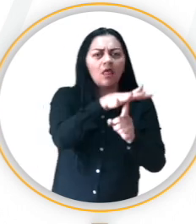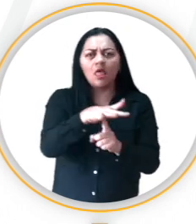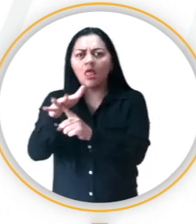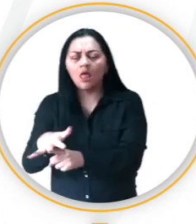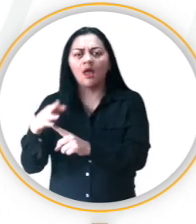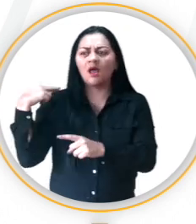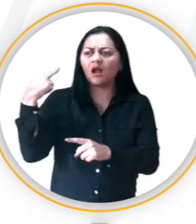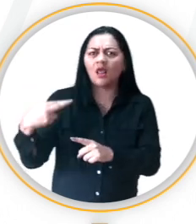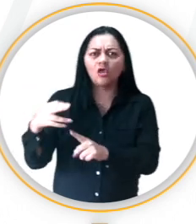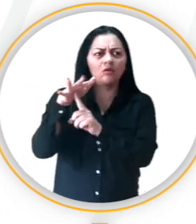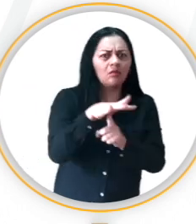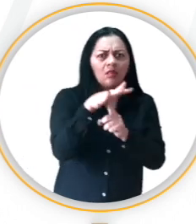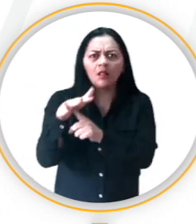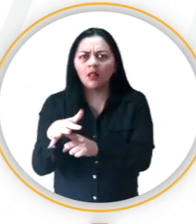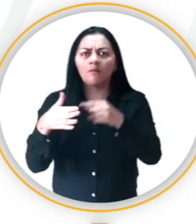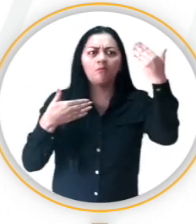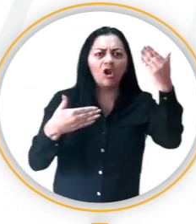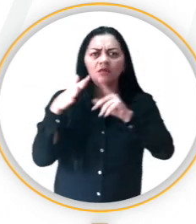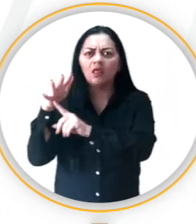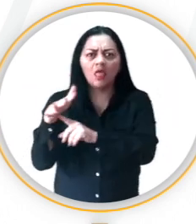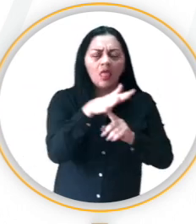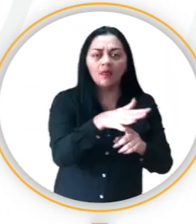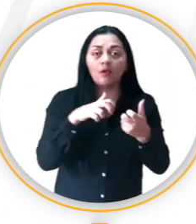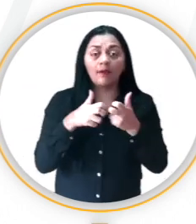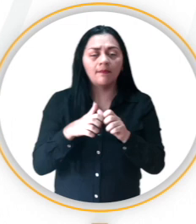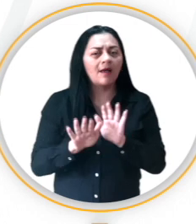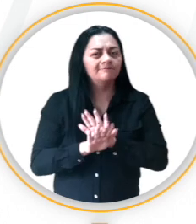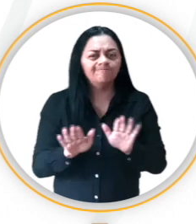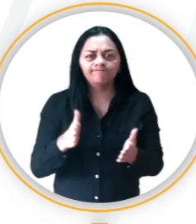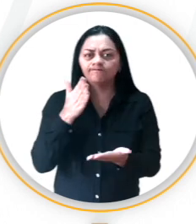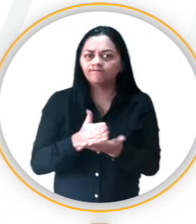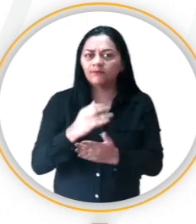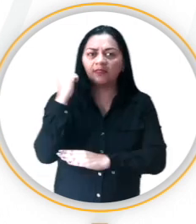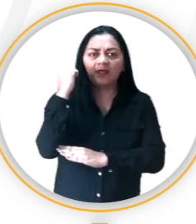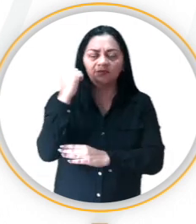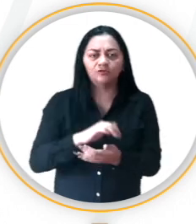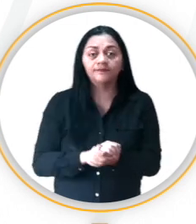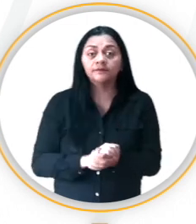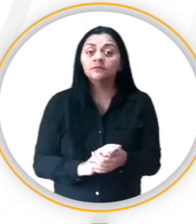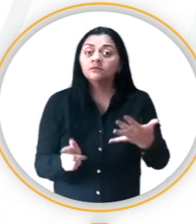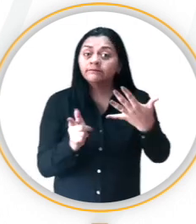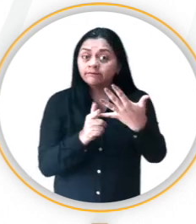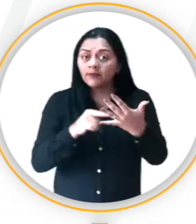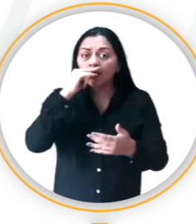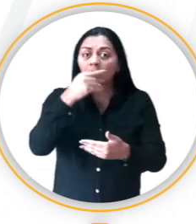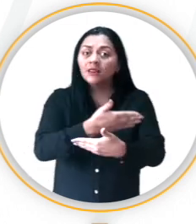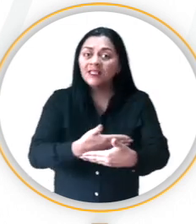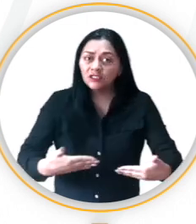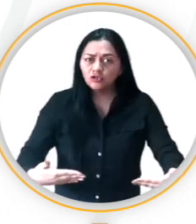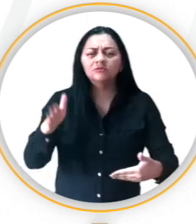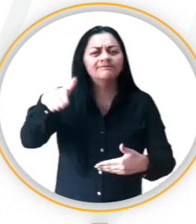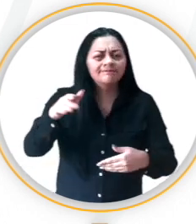sexismo, la intolerancia religiosa, política y toda aquella que atente contra los derechos. Así como la utilización de niñas,